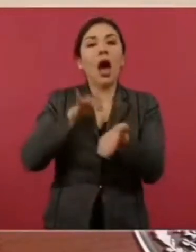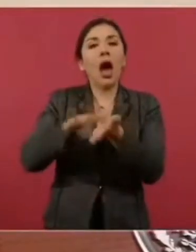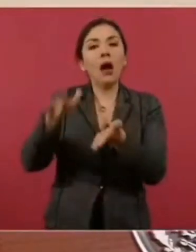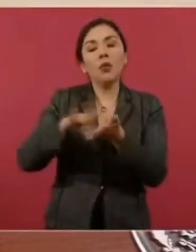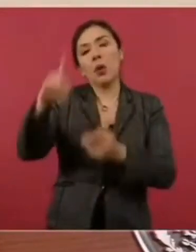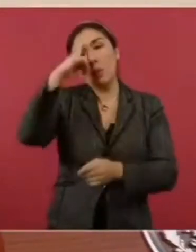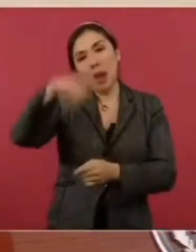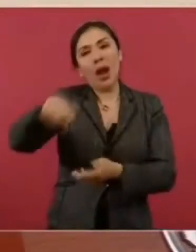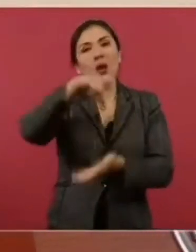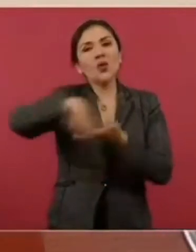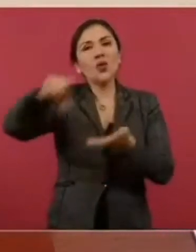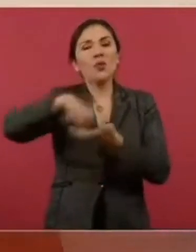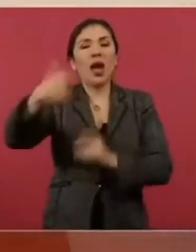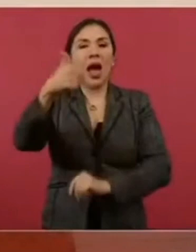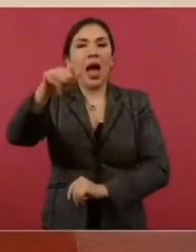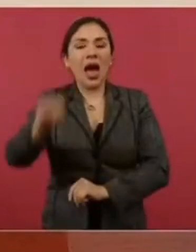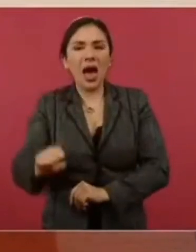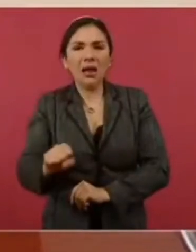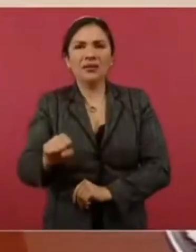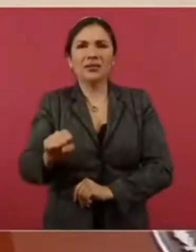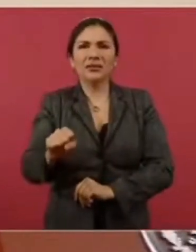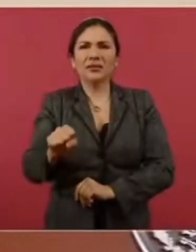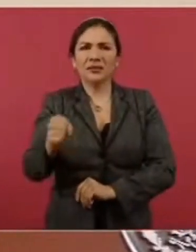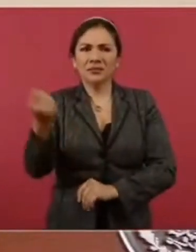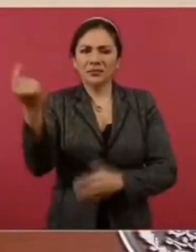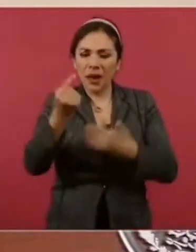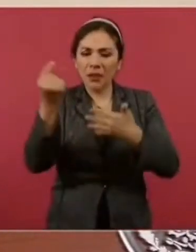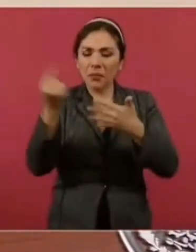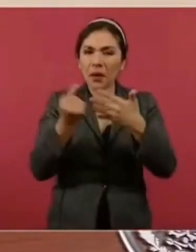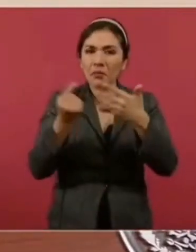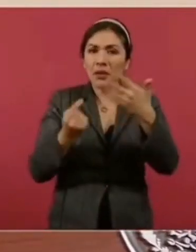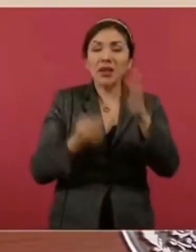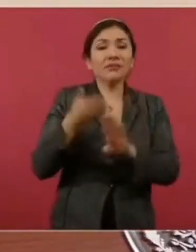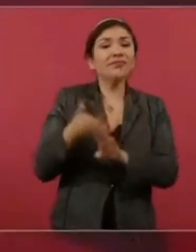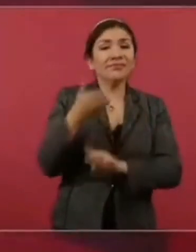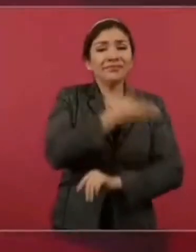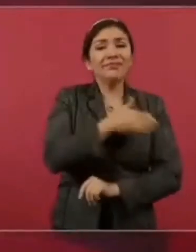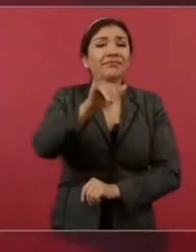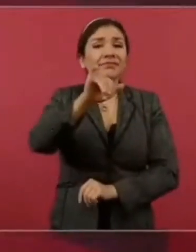todo eso sucedía